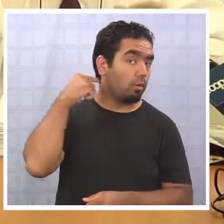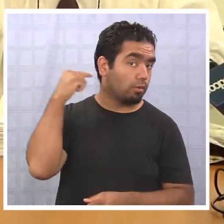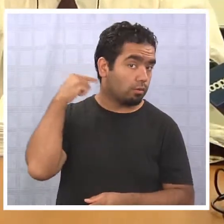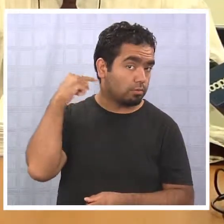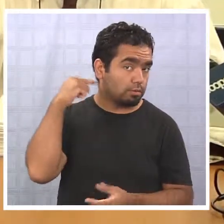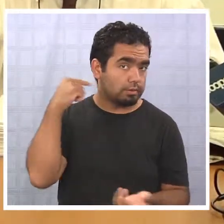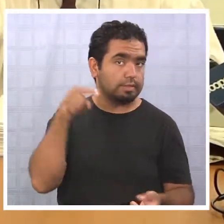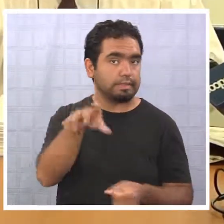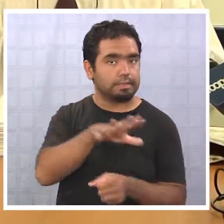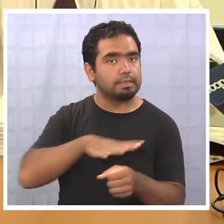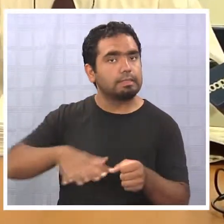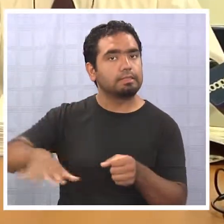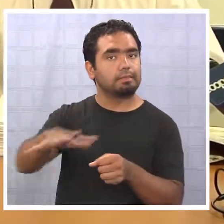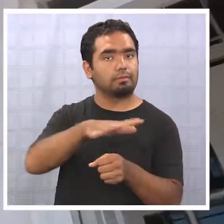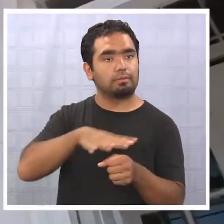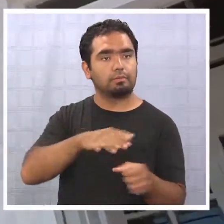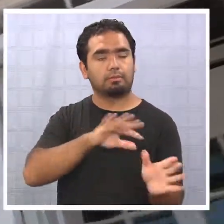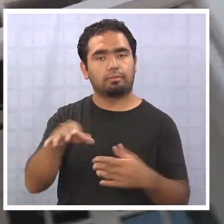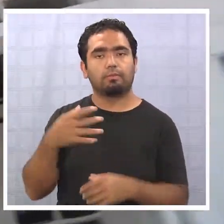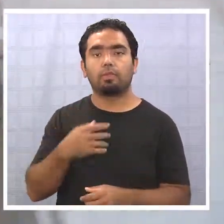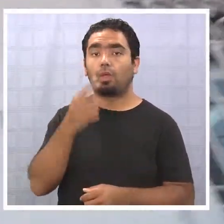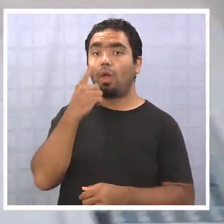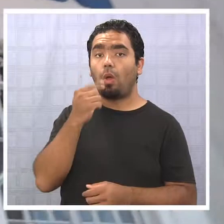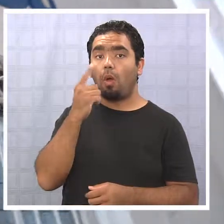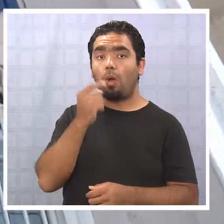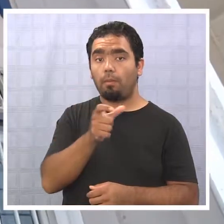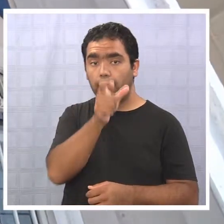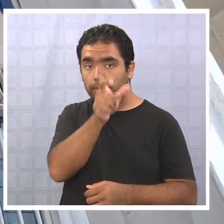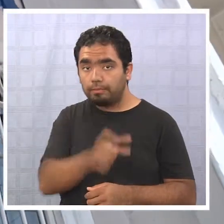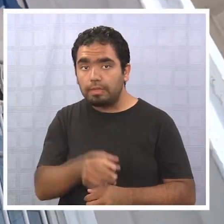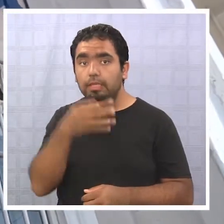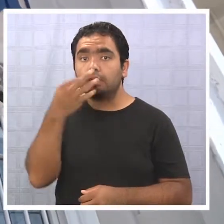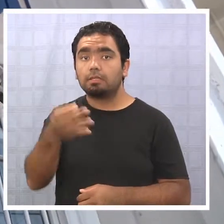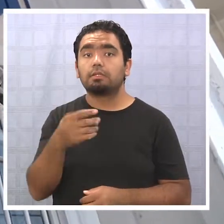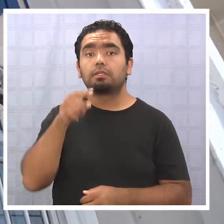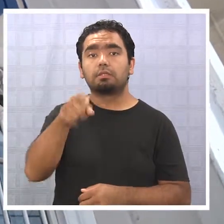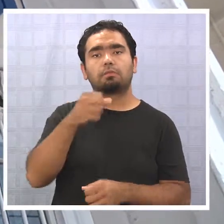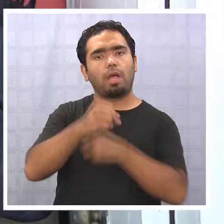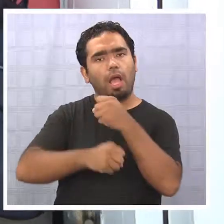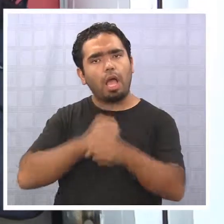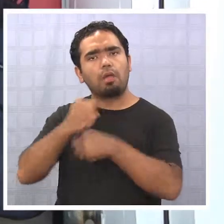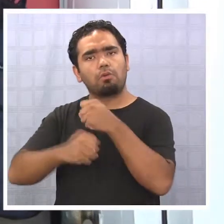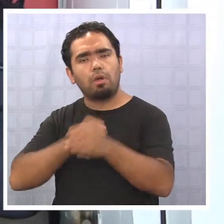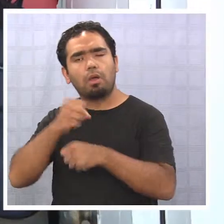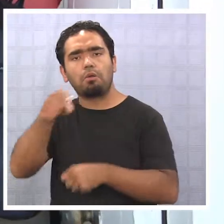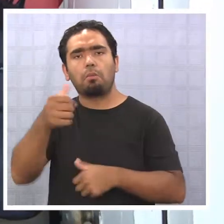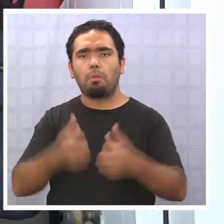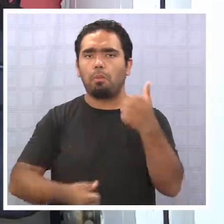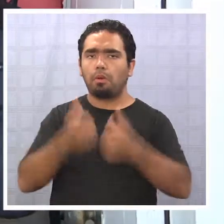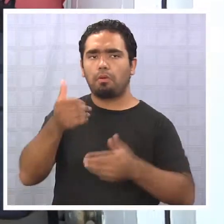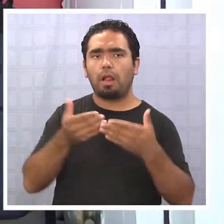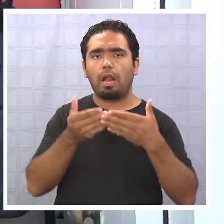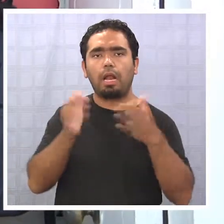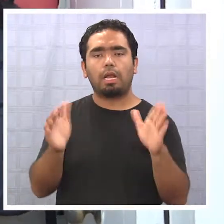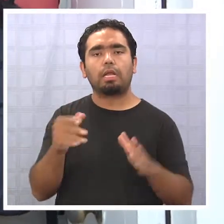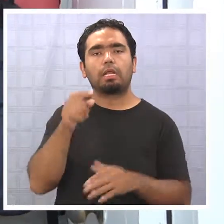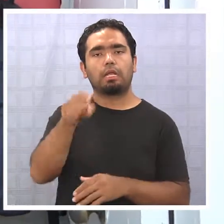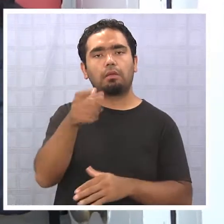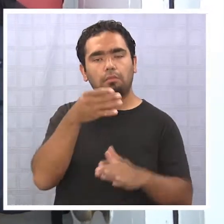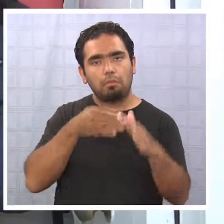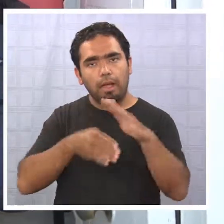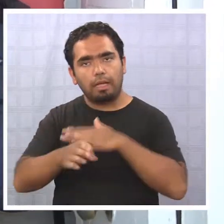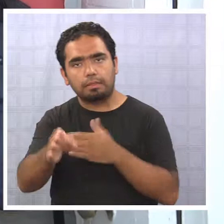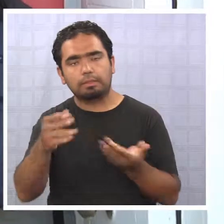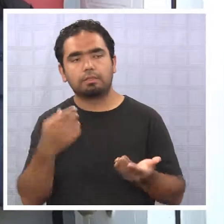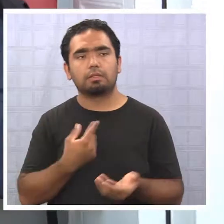conciencia de esta situación. Prieto sostuvo que los alumnos cada año dan exámenes libres en un liceo de la ciudad y perteneciente al